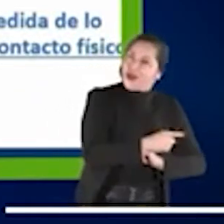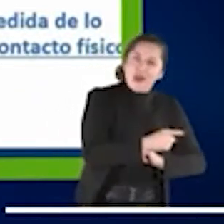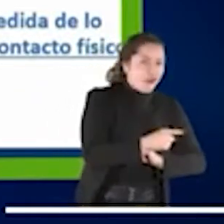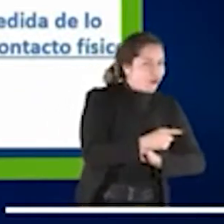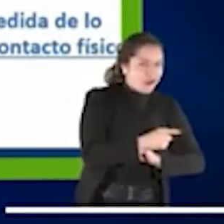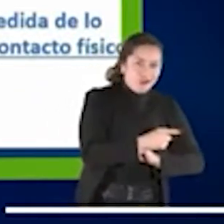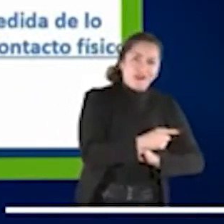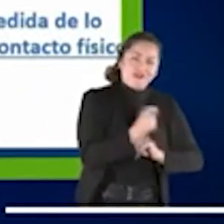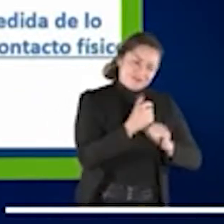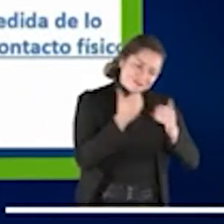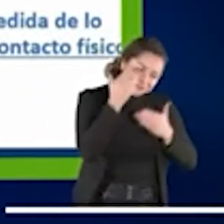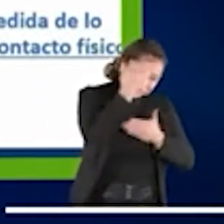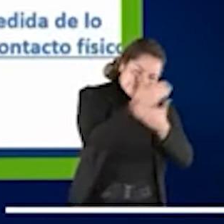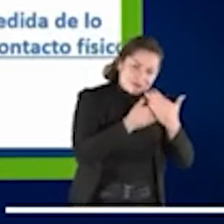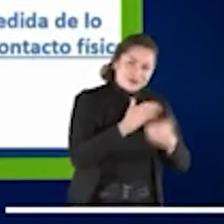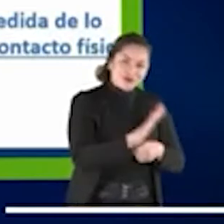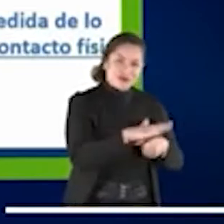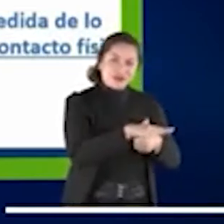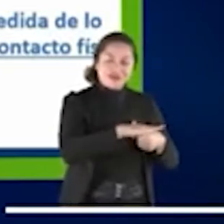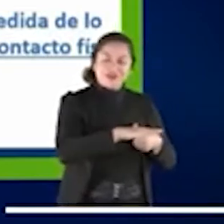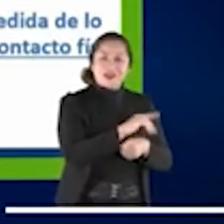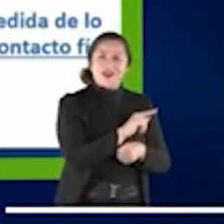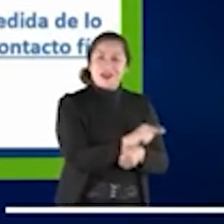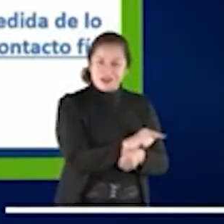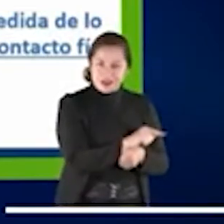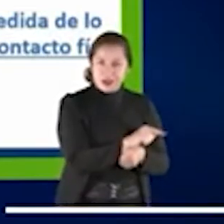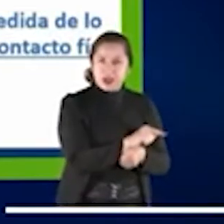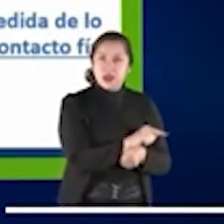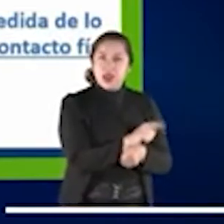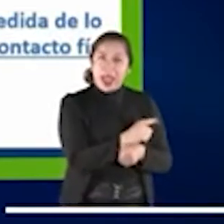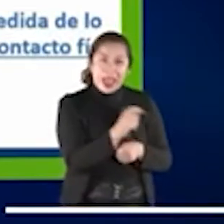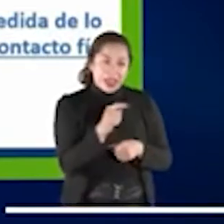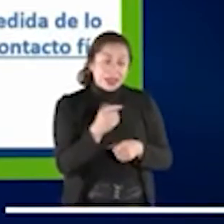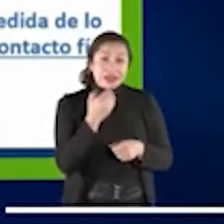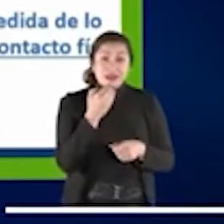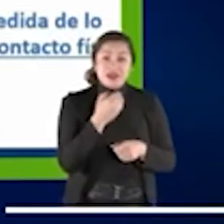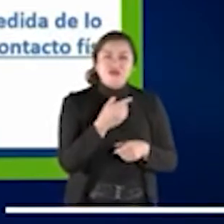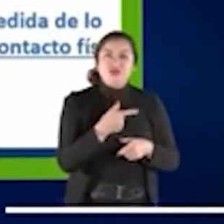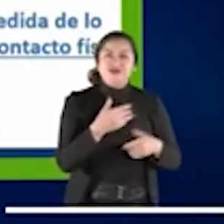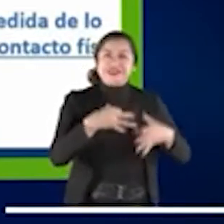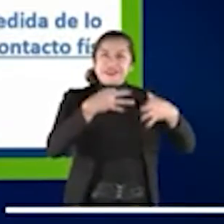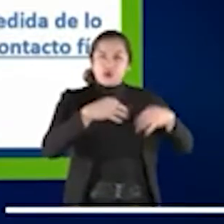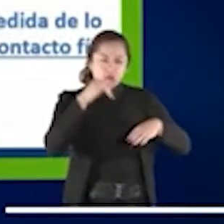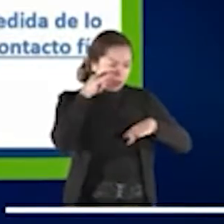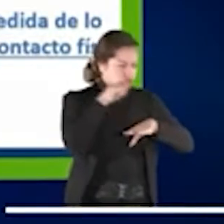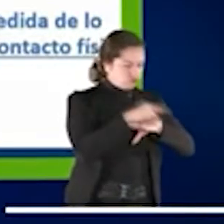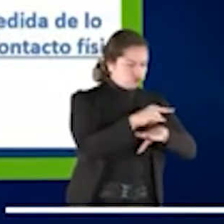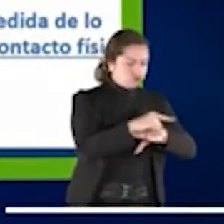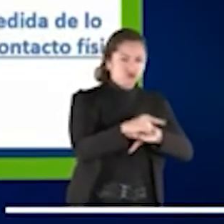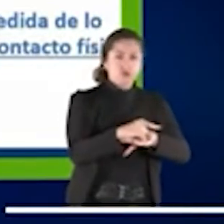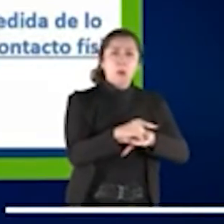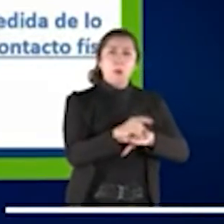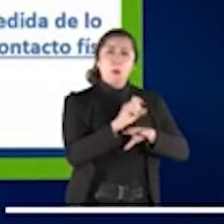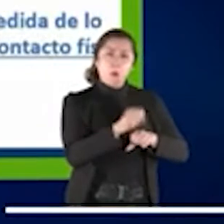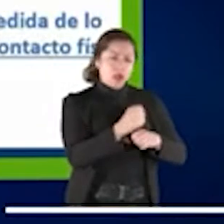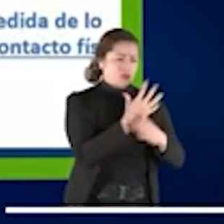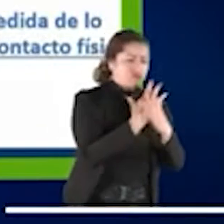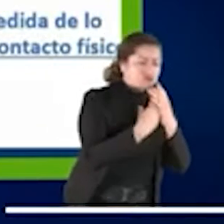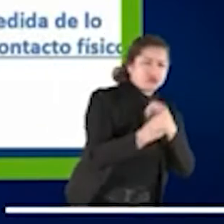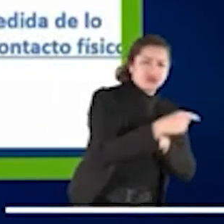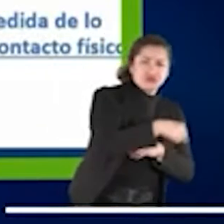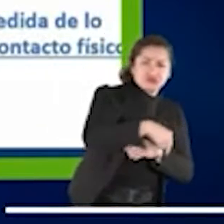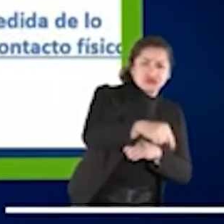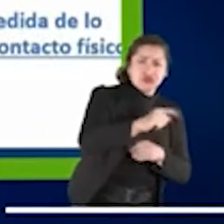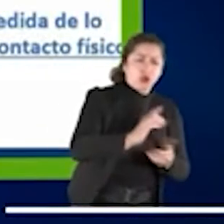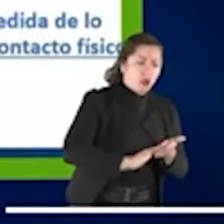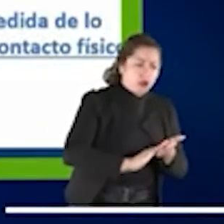significa cómo desde la parte de las fuerzas de seguridad podemos implementar medidas de desjudicialización y medidas